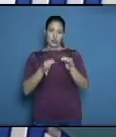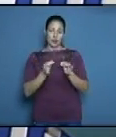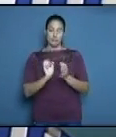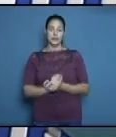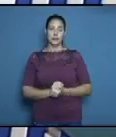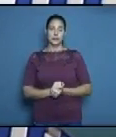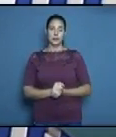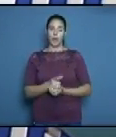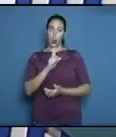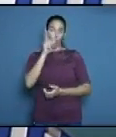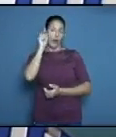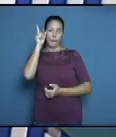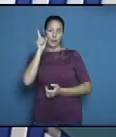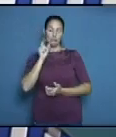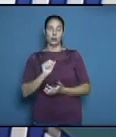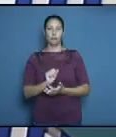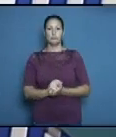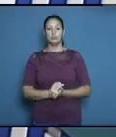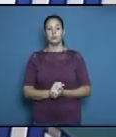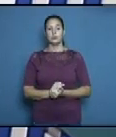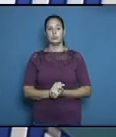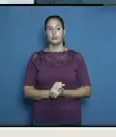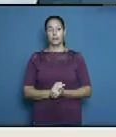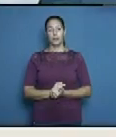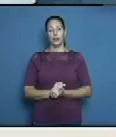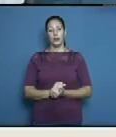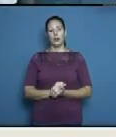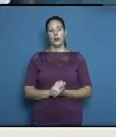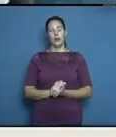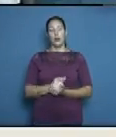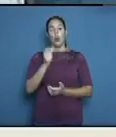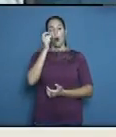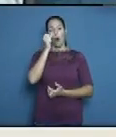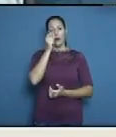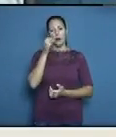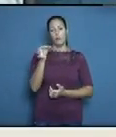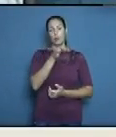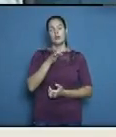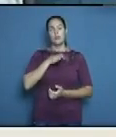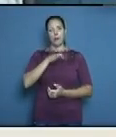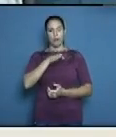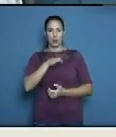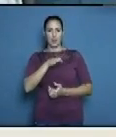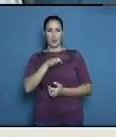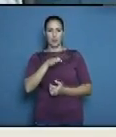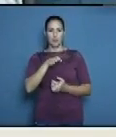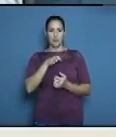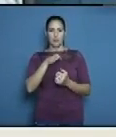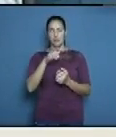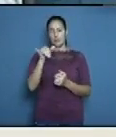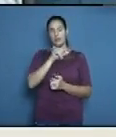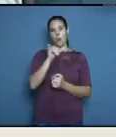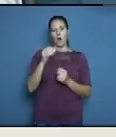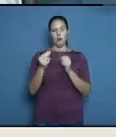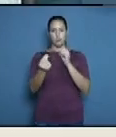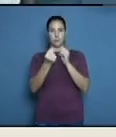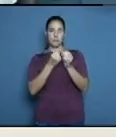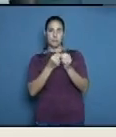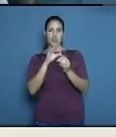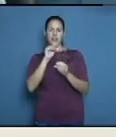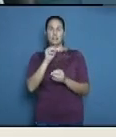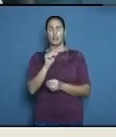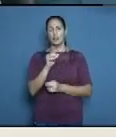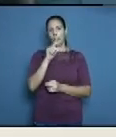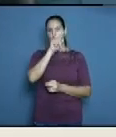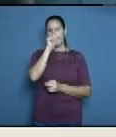llegan porque se nos van a poner celosos Rubén Ochoa desde el municipio Rafael Freire a través del correo electrónico nos dice puede vacunarse una persona que